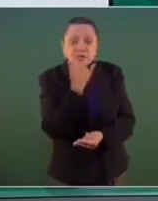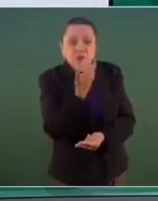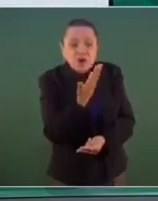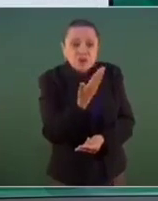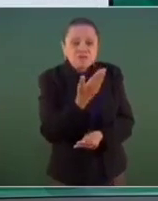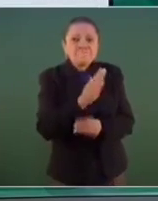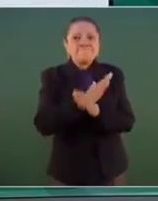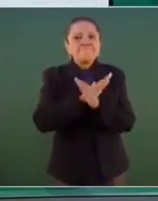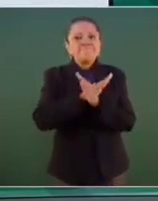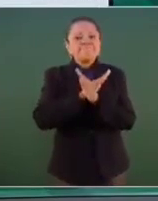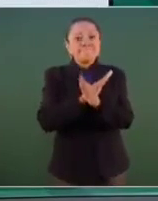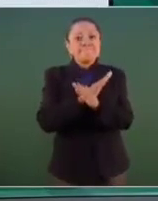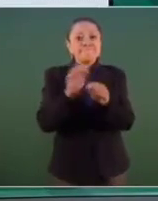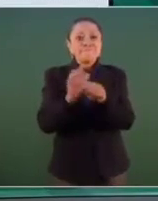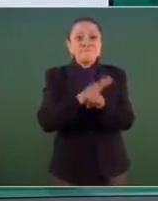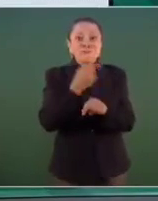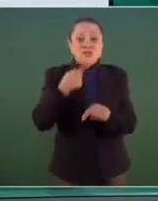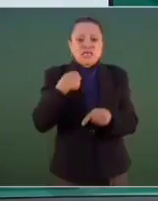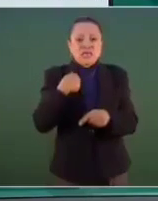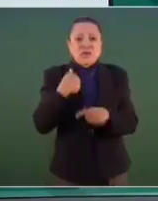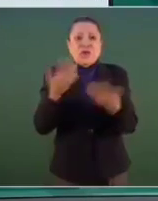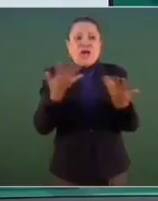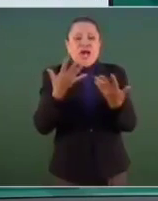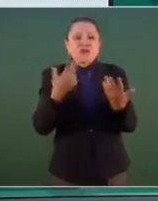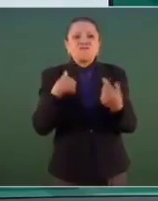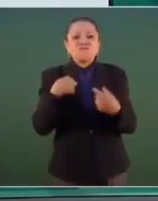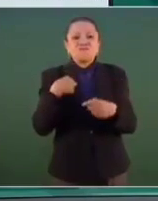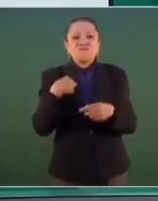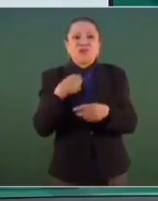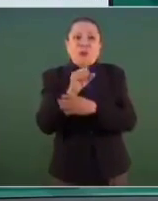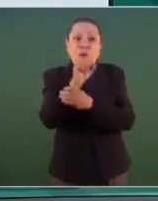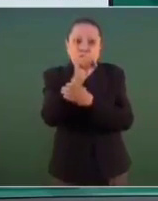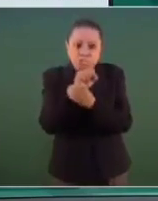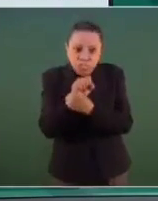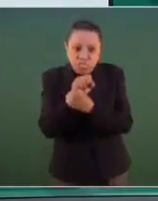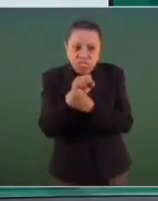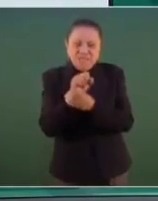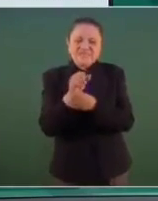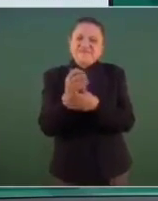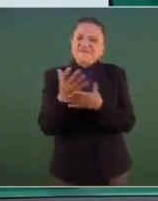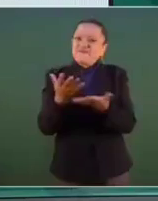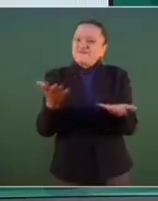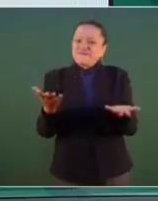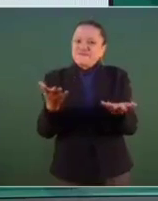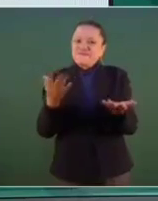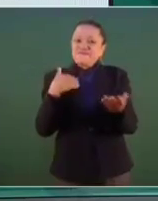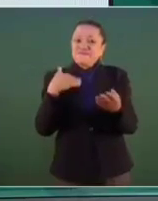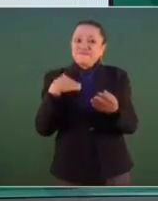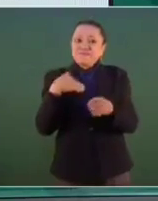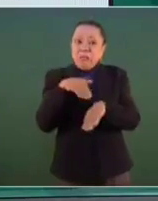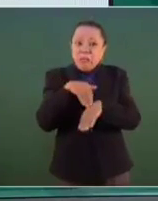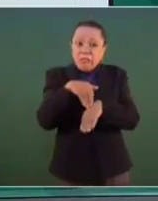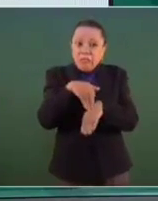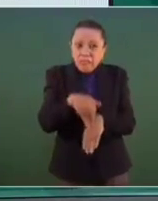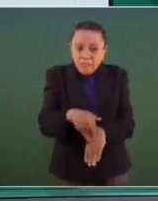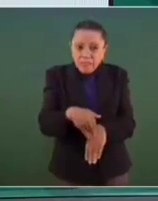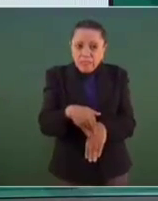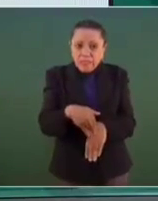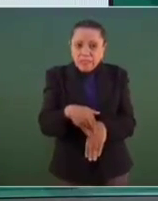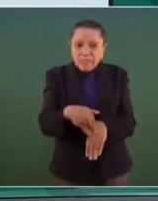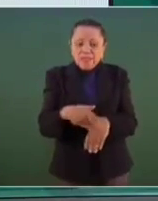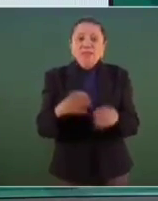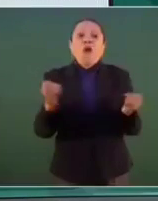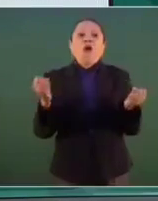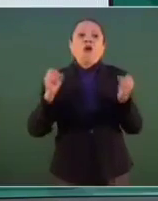siente que se rebaja, que se humilla o que se